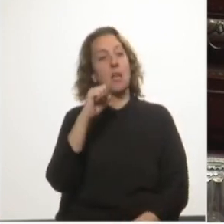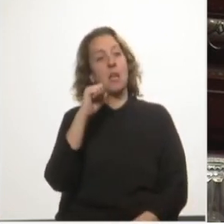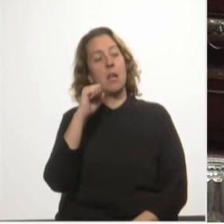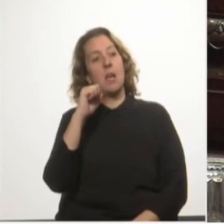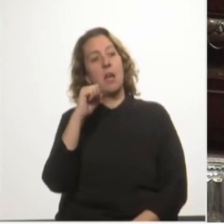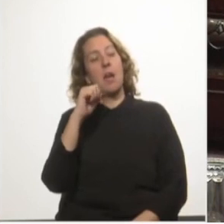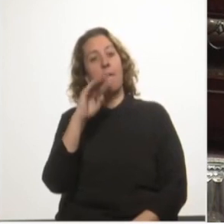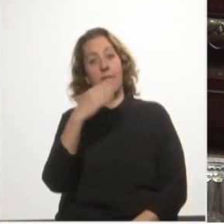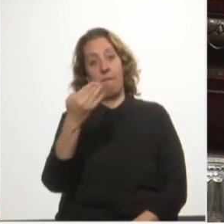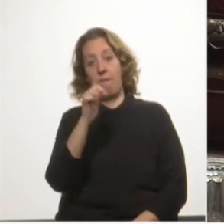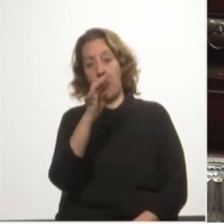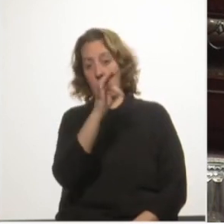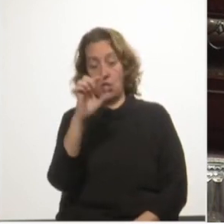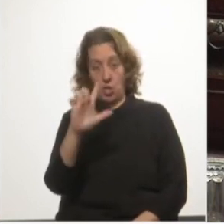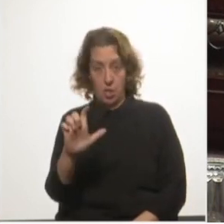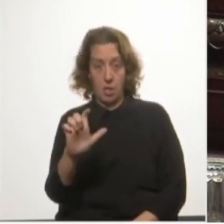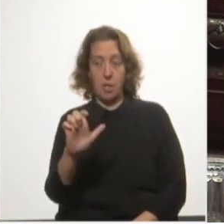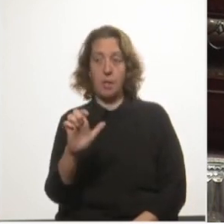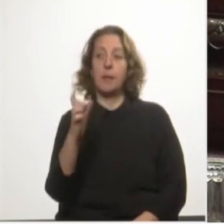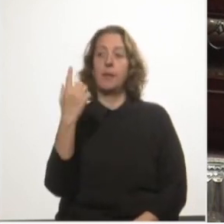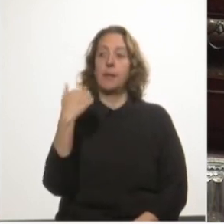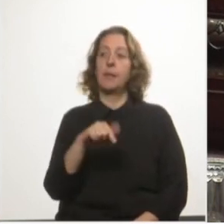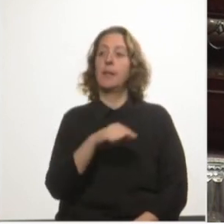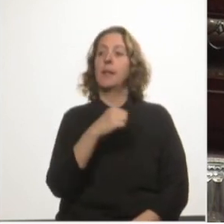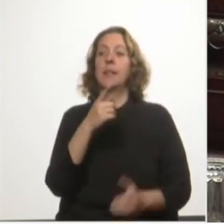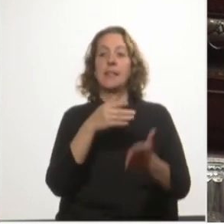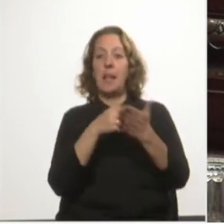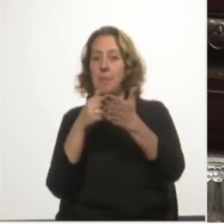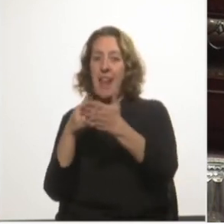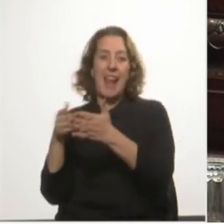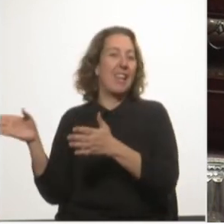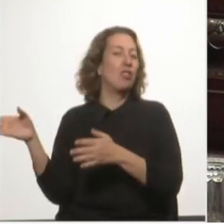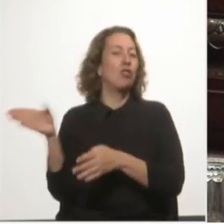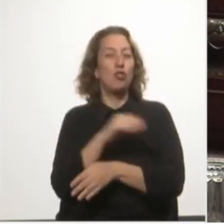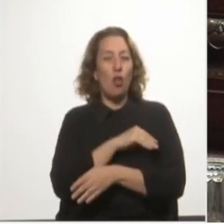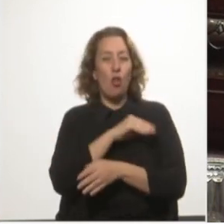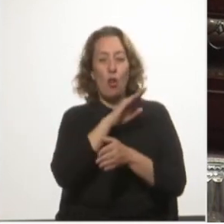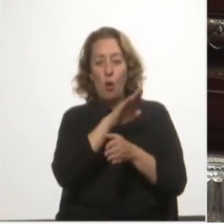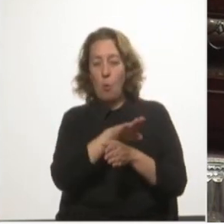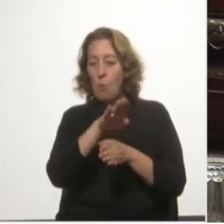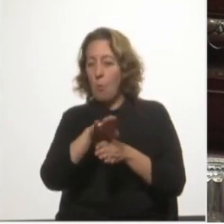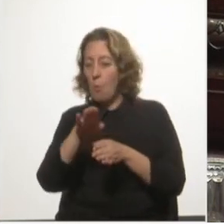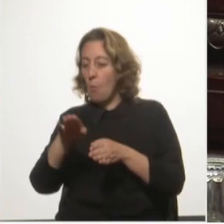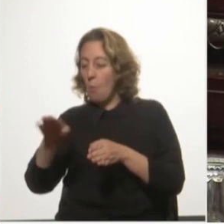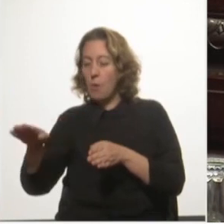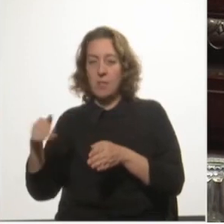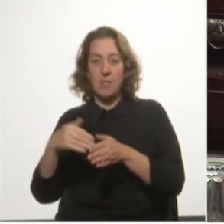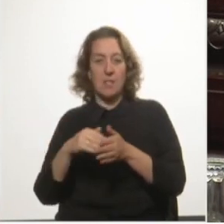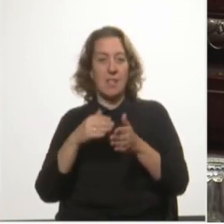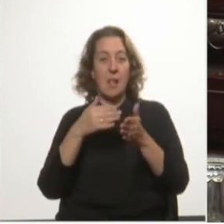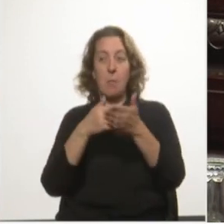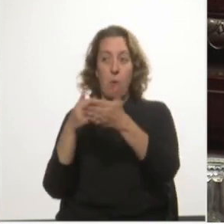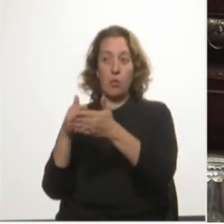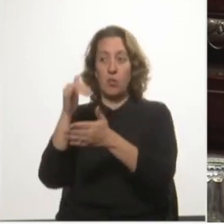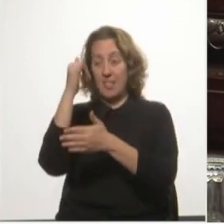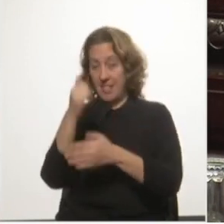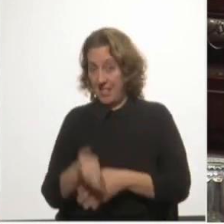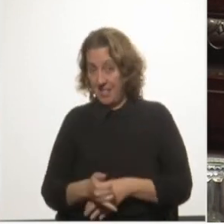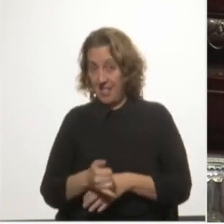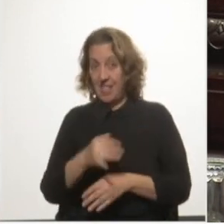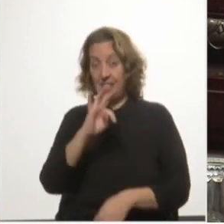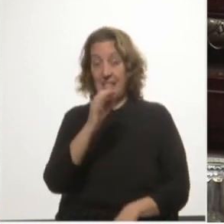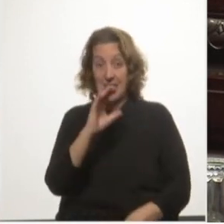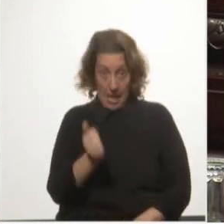concurrencia con la terminal en todos los muelles del puerto. El TSA en su fallo planteó que si Cató y Nací tuviera